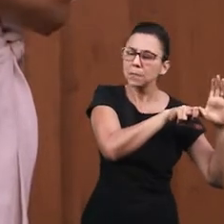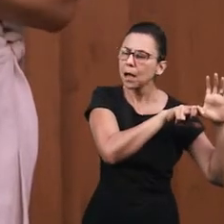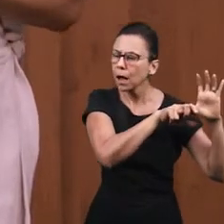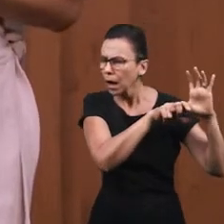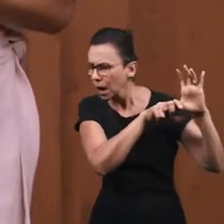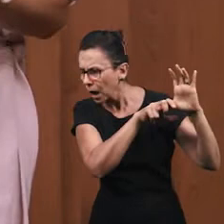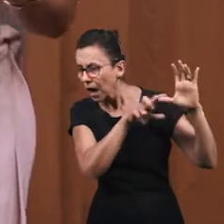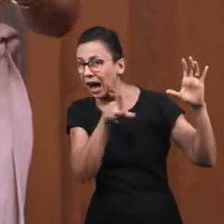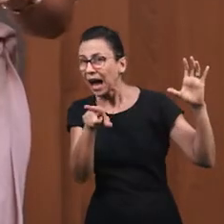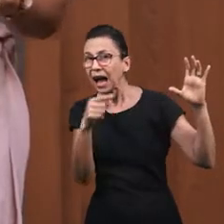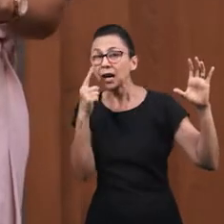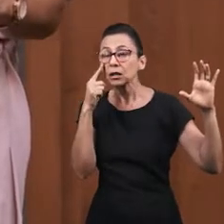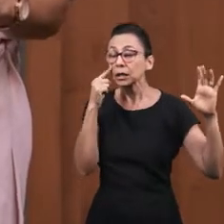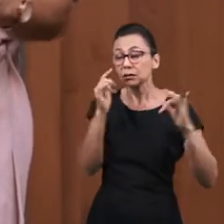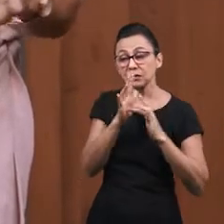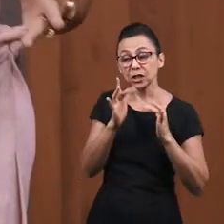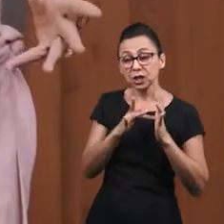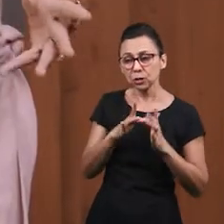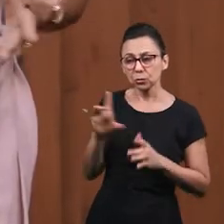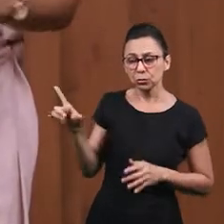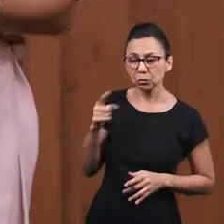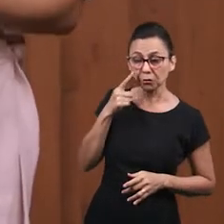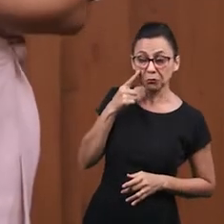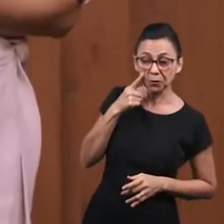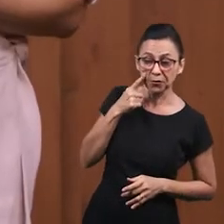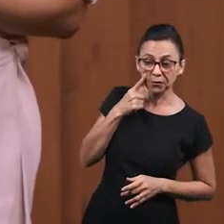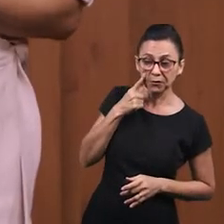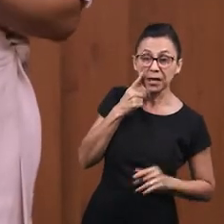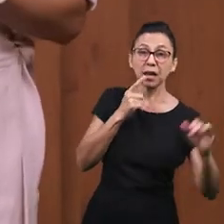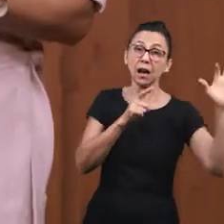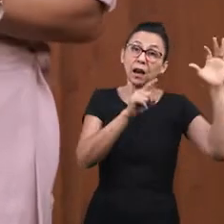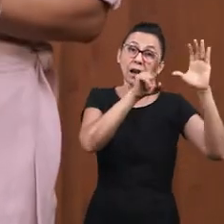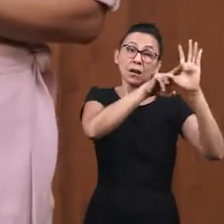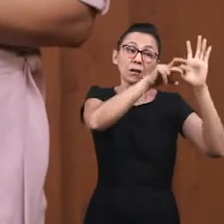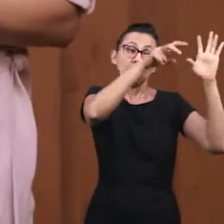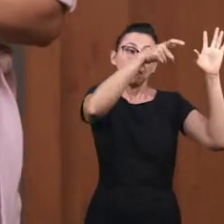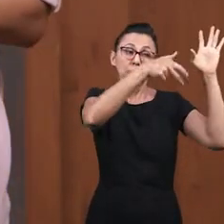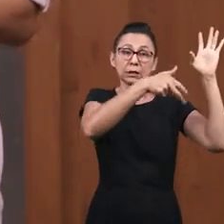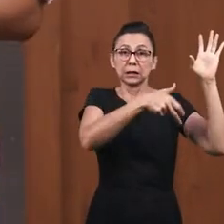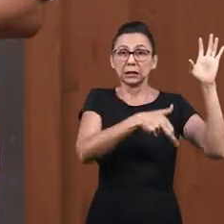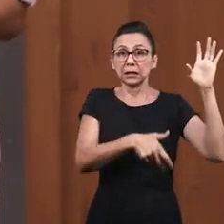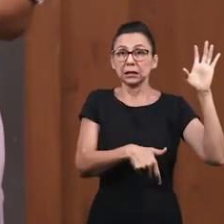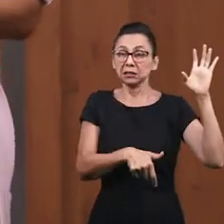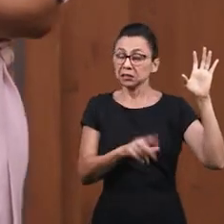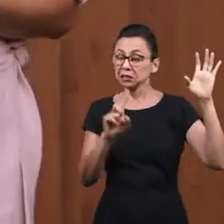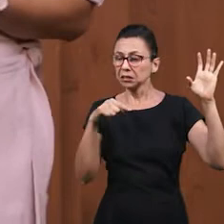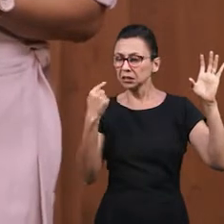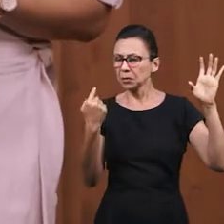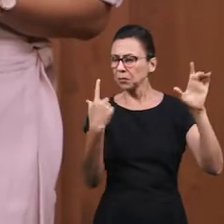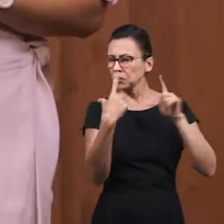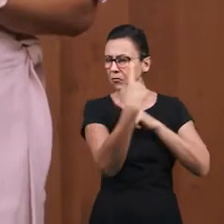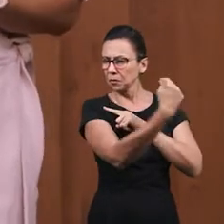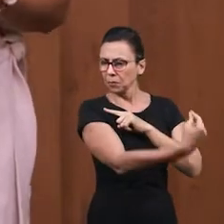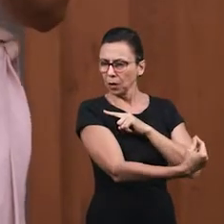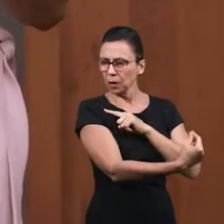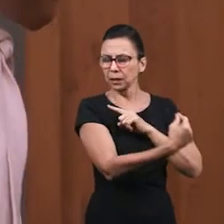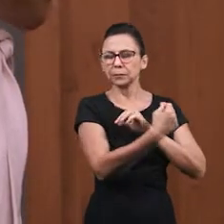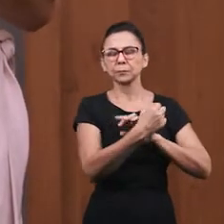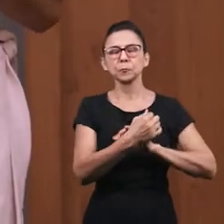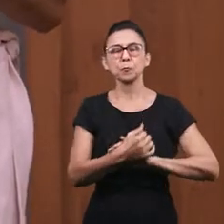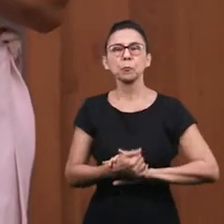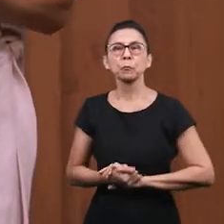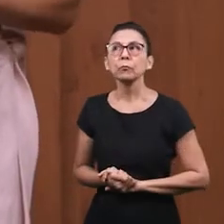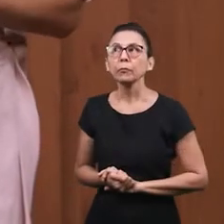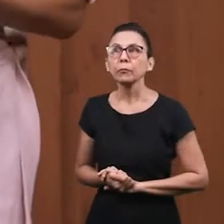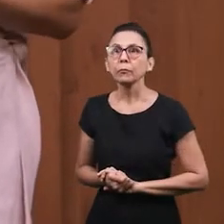Saqueo miraba a la multitud Que se aproximaba Y entonces él se imaginaba Ah Jesús va a pasar